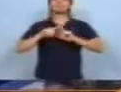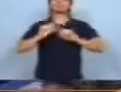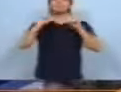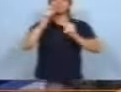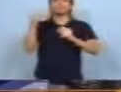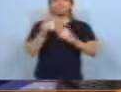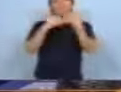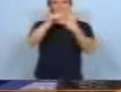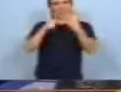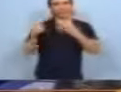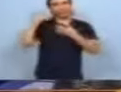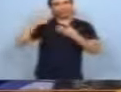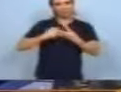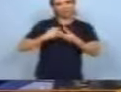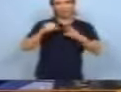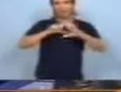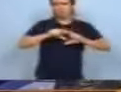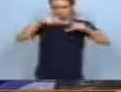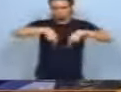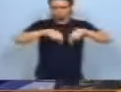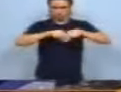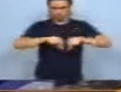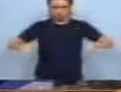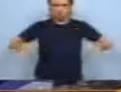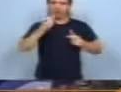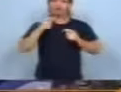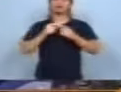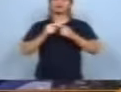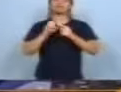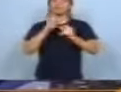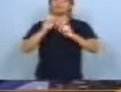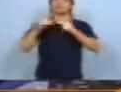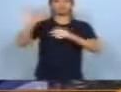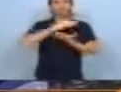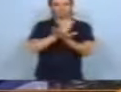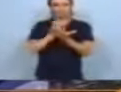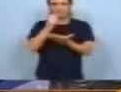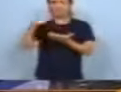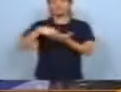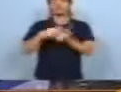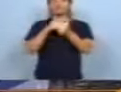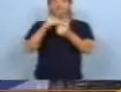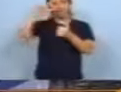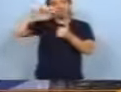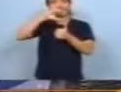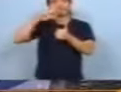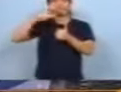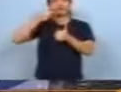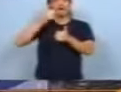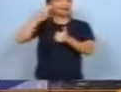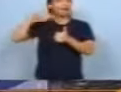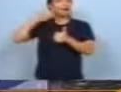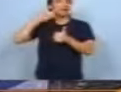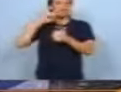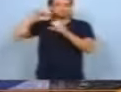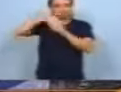cuatro invitados en arroba BDL, Víctor Hugo, tuiteando con nosotros durante todo el programa. En primer lugar estará Enzo Pagani, el legislador